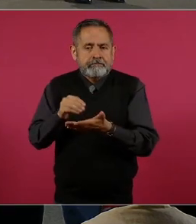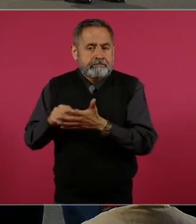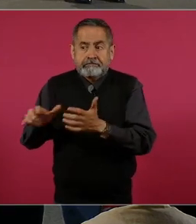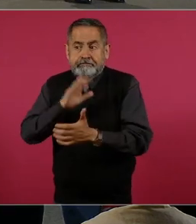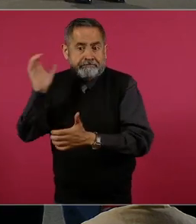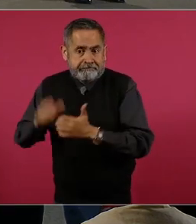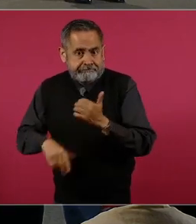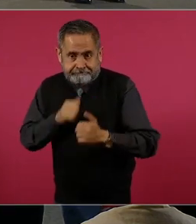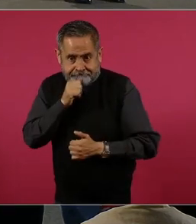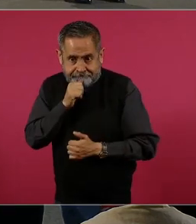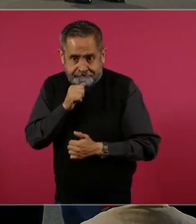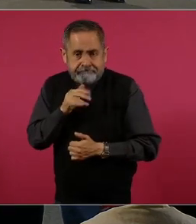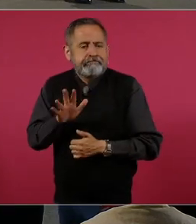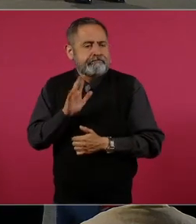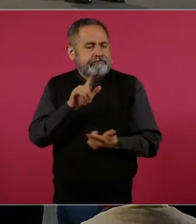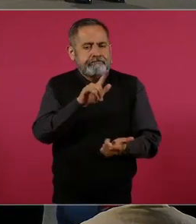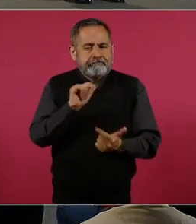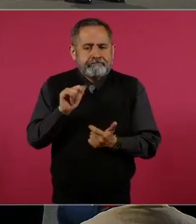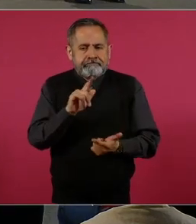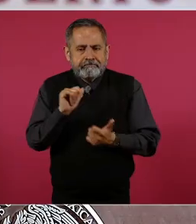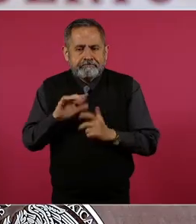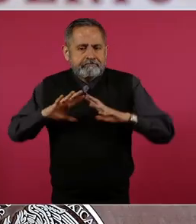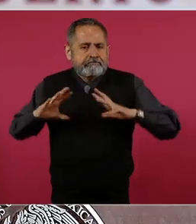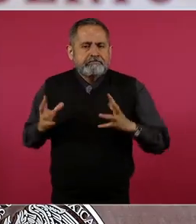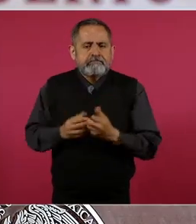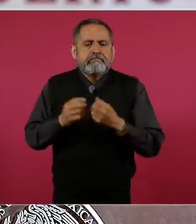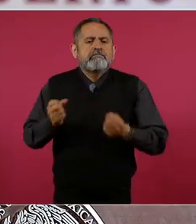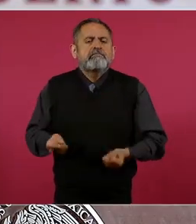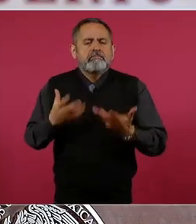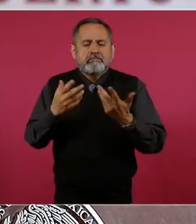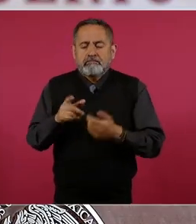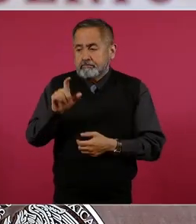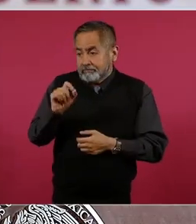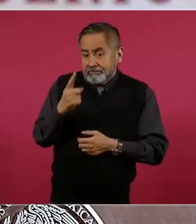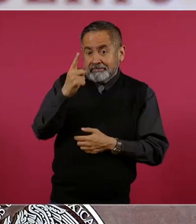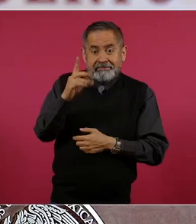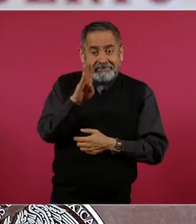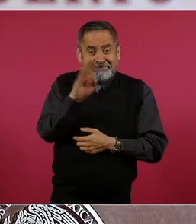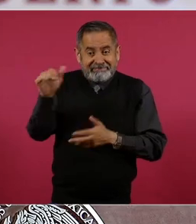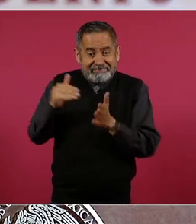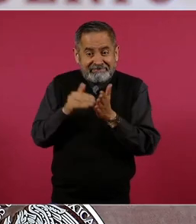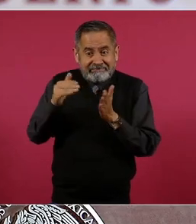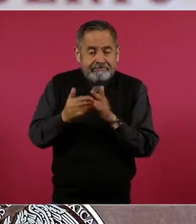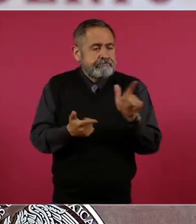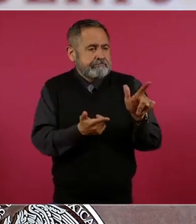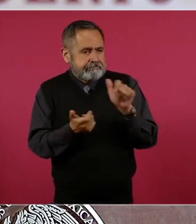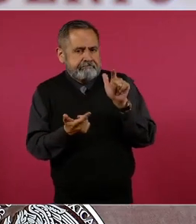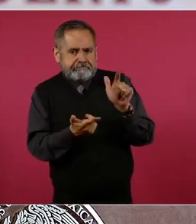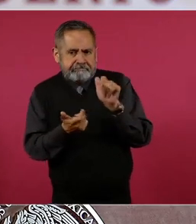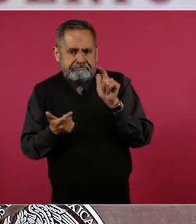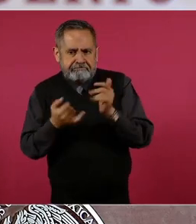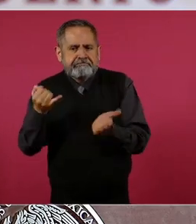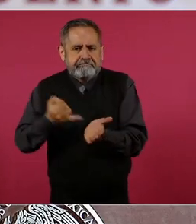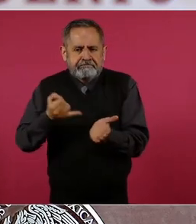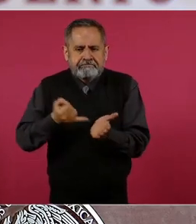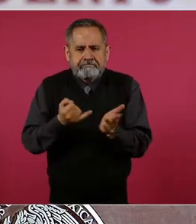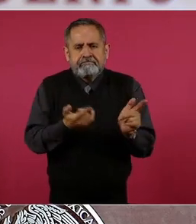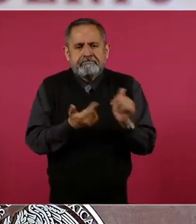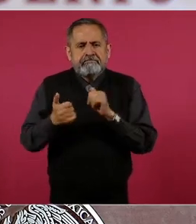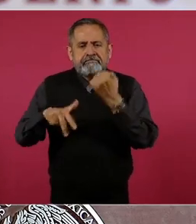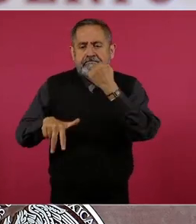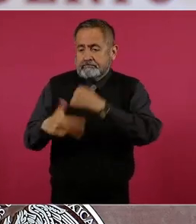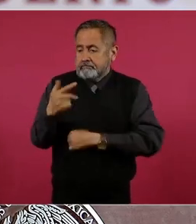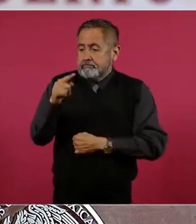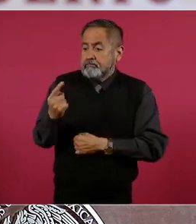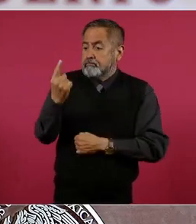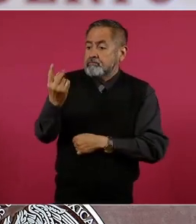administración, pero ya llevamos casi 21 billones de pesos recaudados, 13.1 por ciento